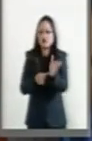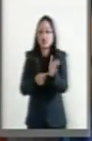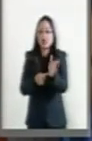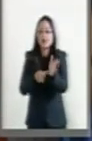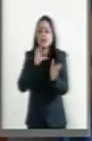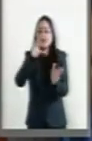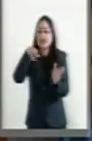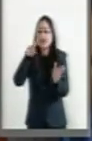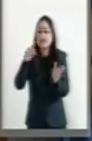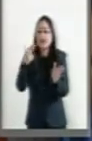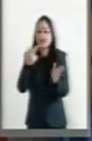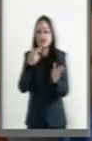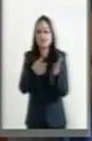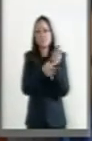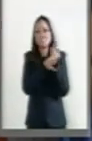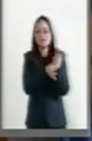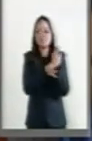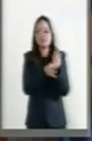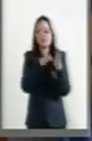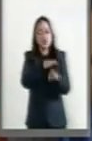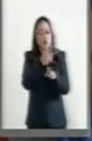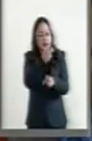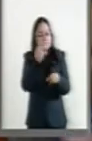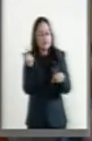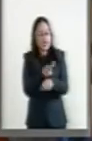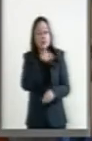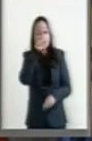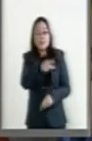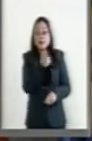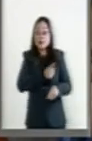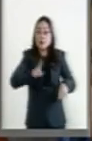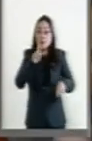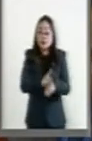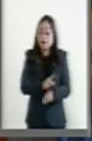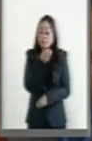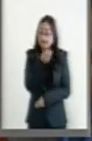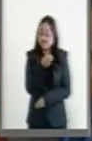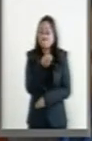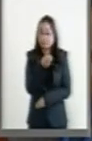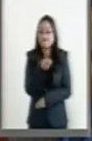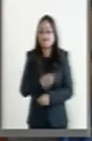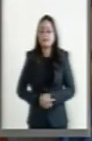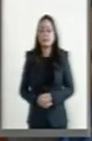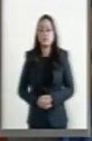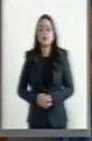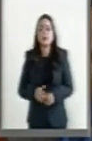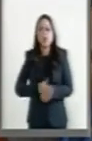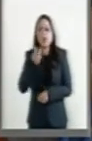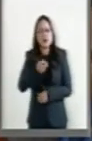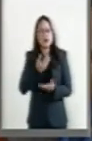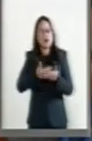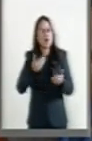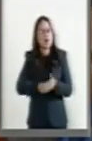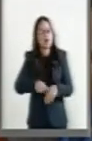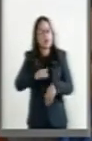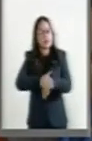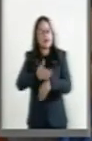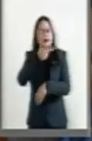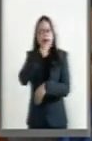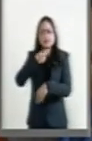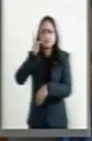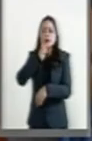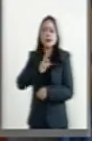Comisión Nacional de Derechos Humanos sobre los hechos de ese día. Por eso hoy yo creo, amigas y amigos